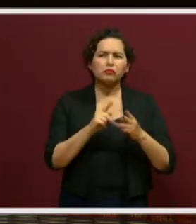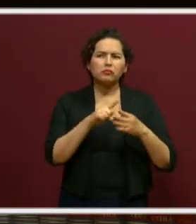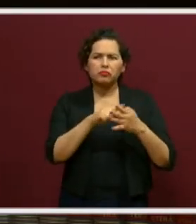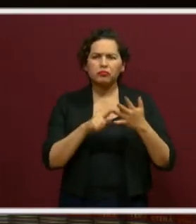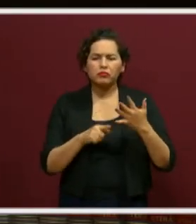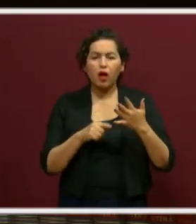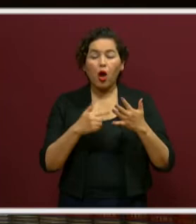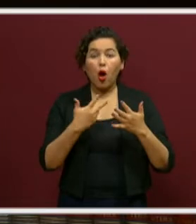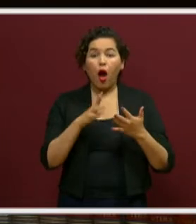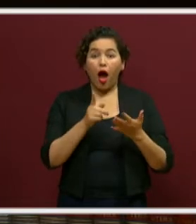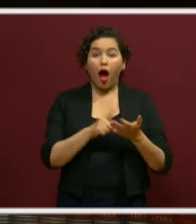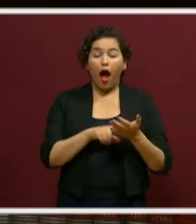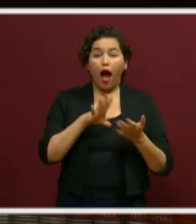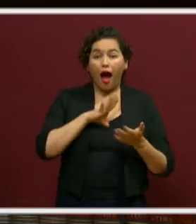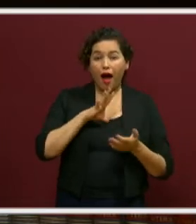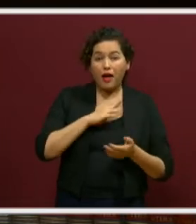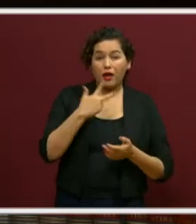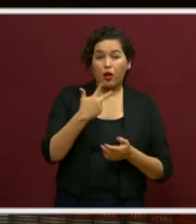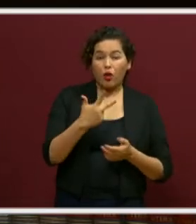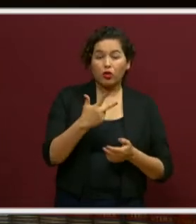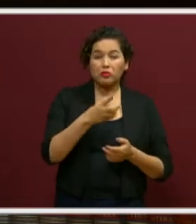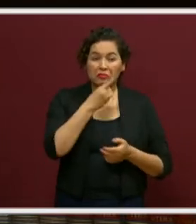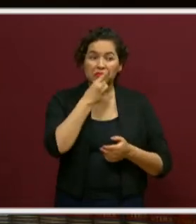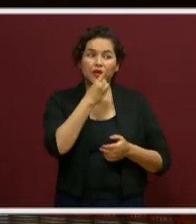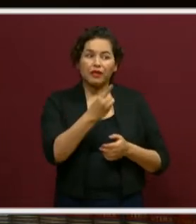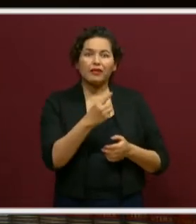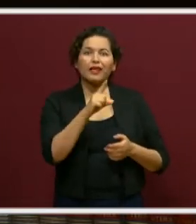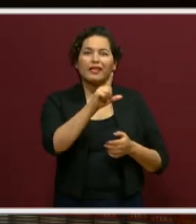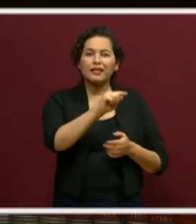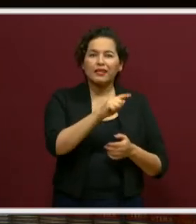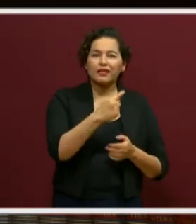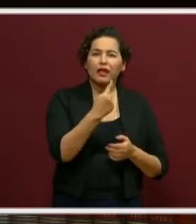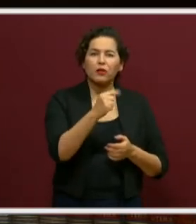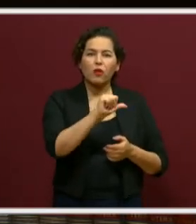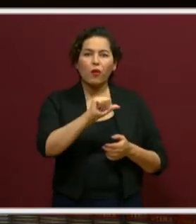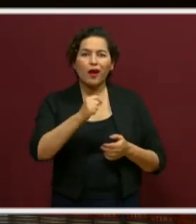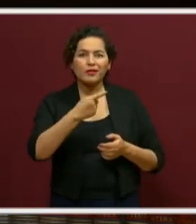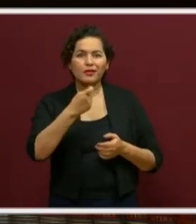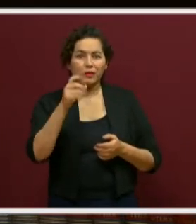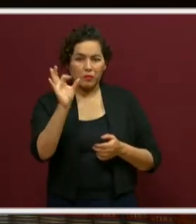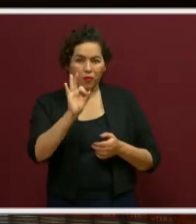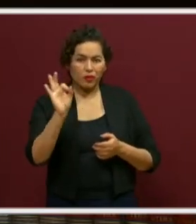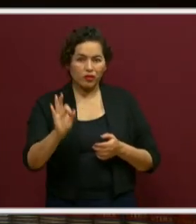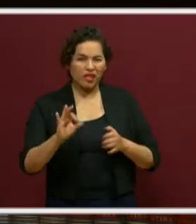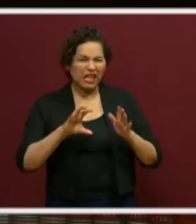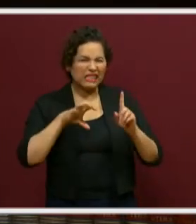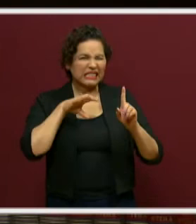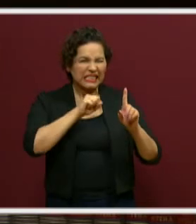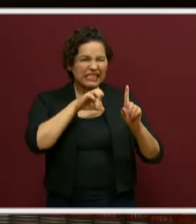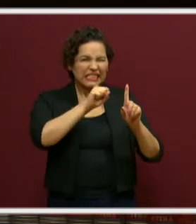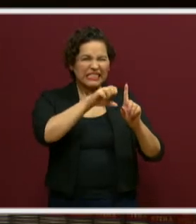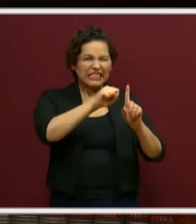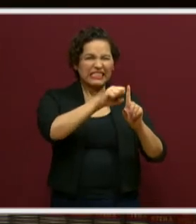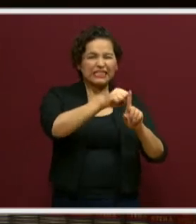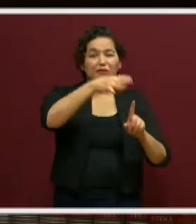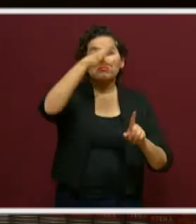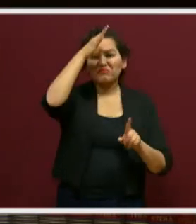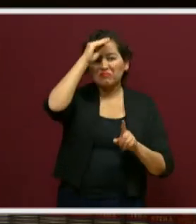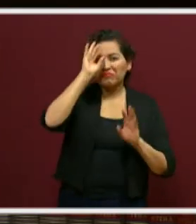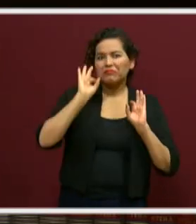71% al 100% de la priorización de aprendizajes. Eso es altísimo, eso es altísimo porque